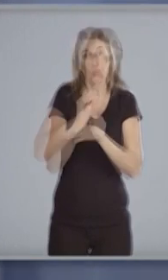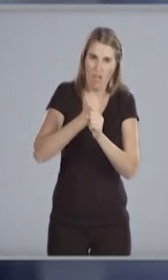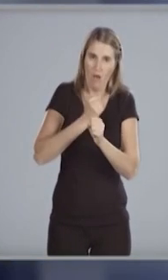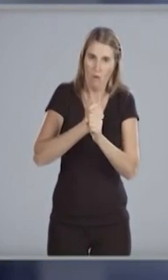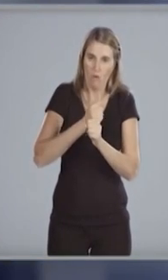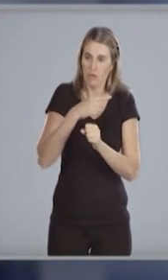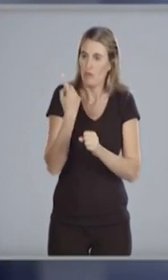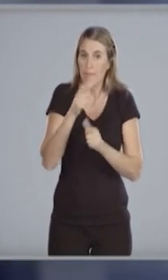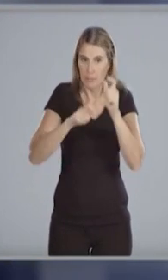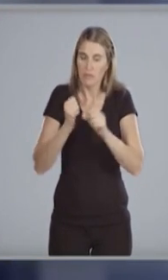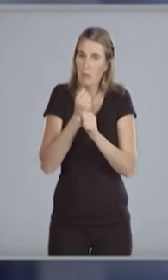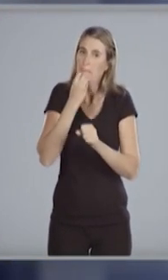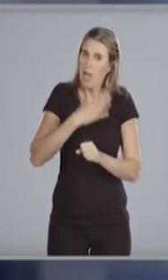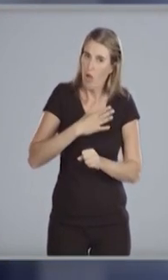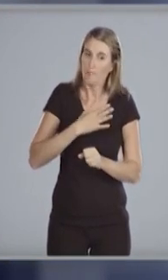haya terminado la enseñanza media.